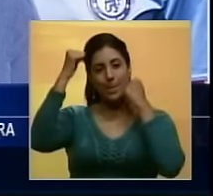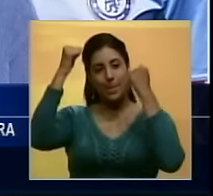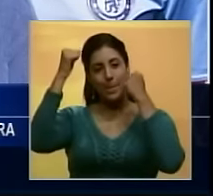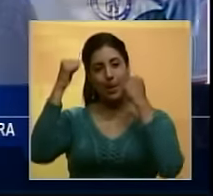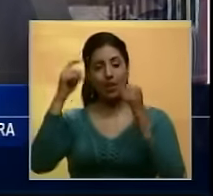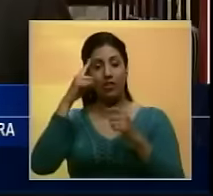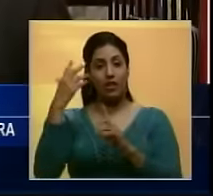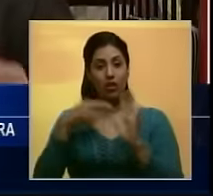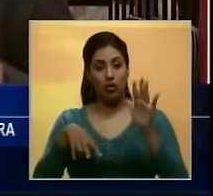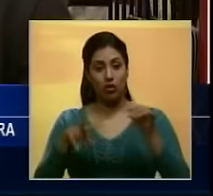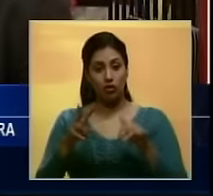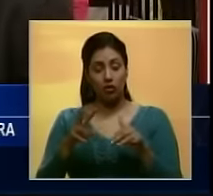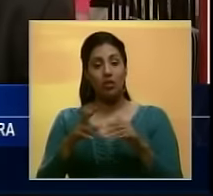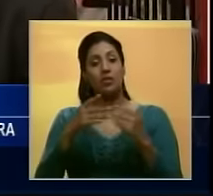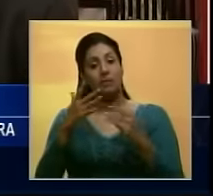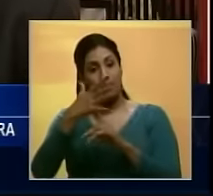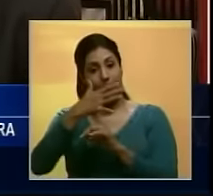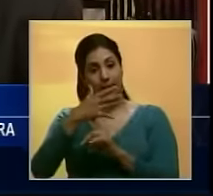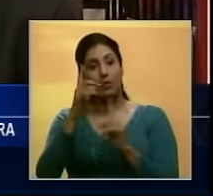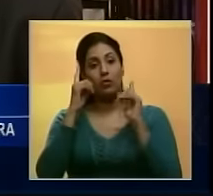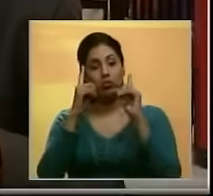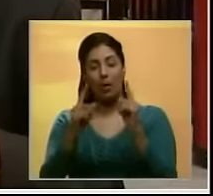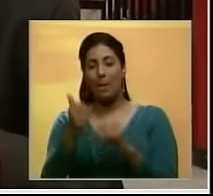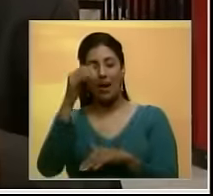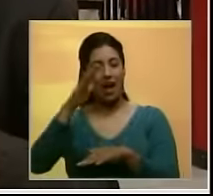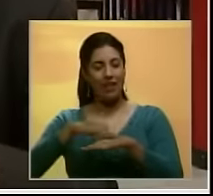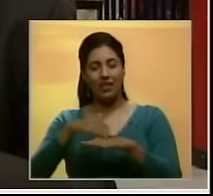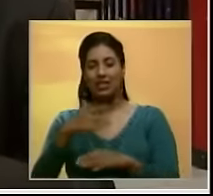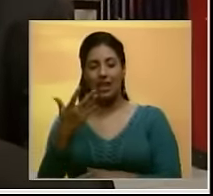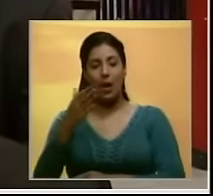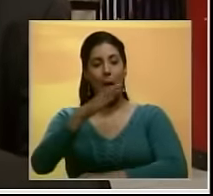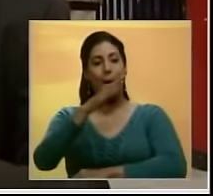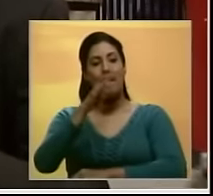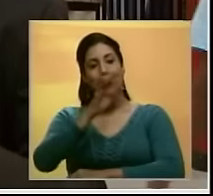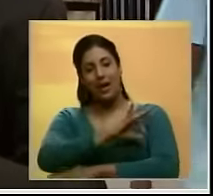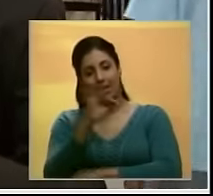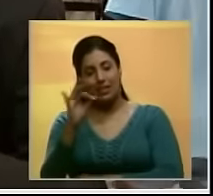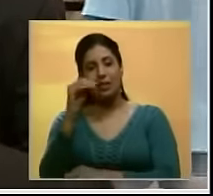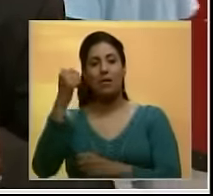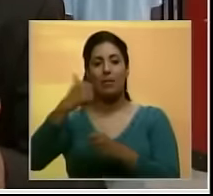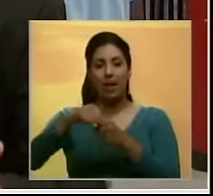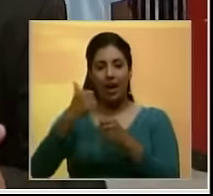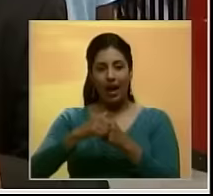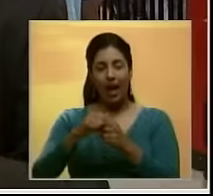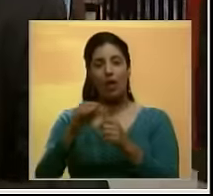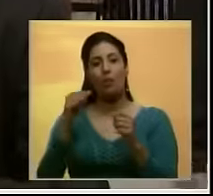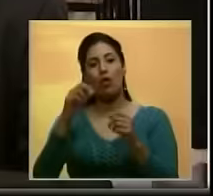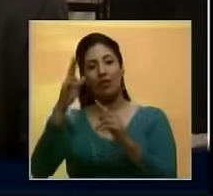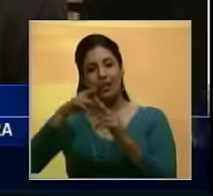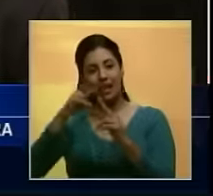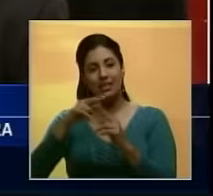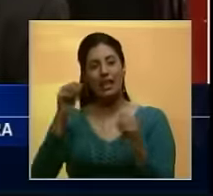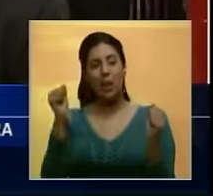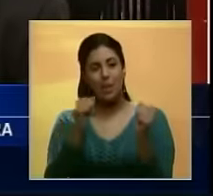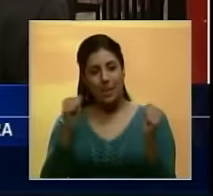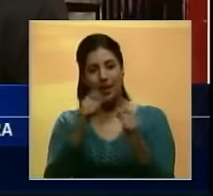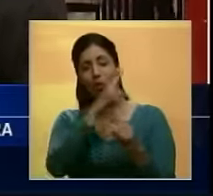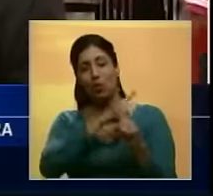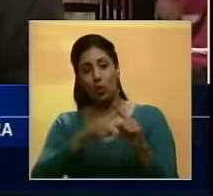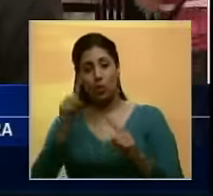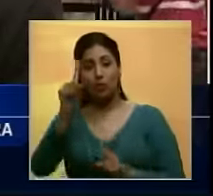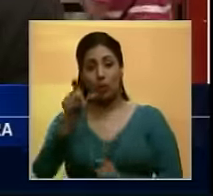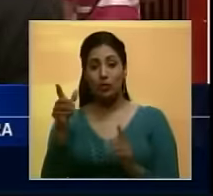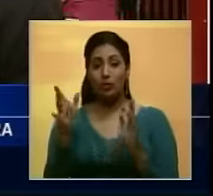desde el día 12. Desde este terminal las rutas más solicitadas han sido Barquisimeto, Maracayo, Boconó, Mérida y El Vigía. Y en rutas